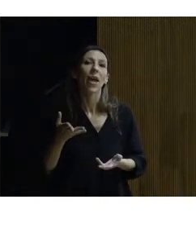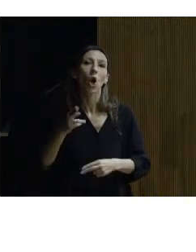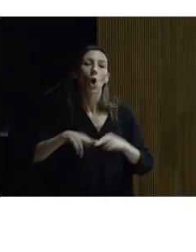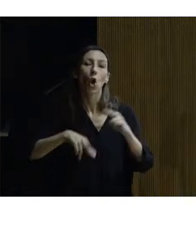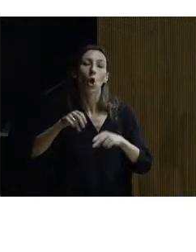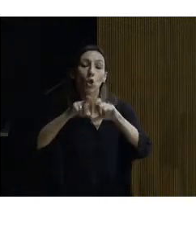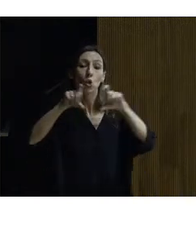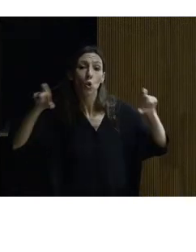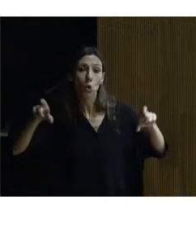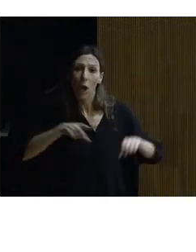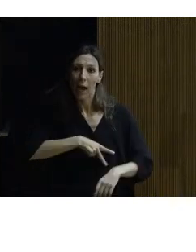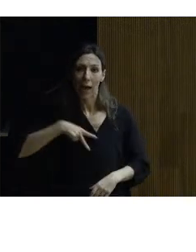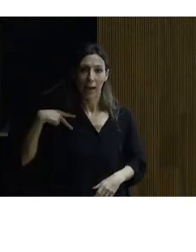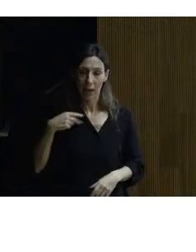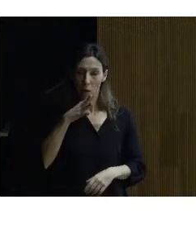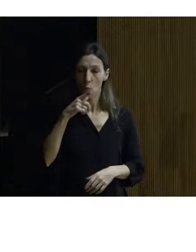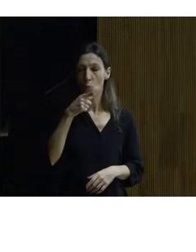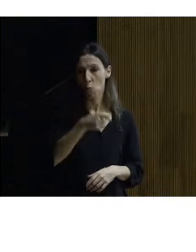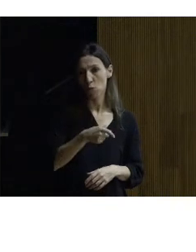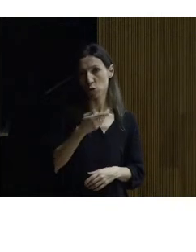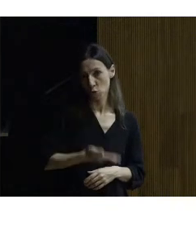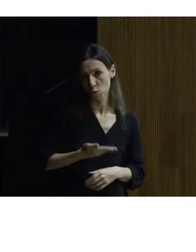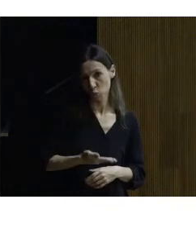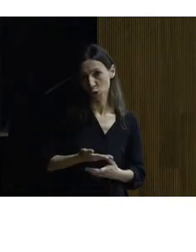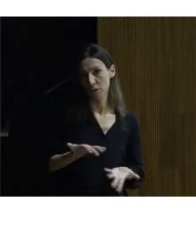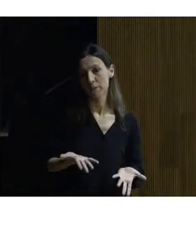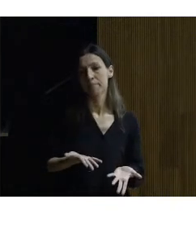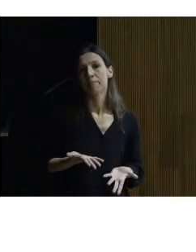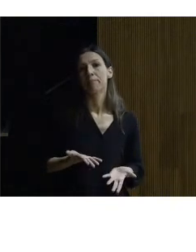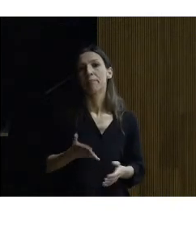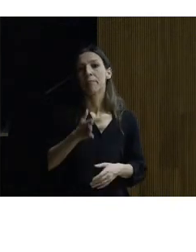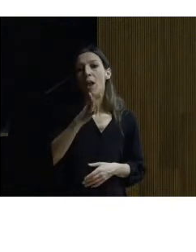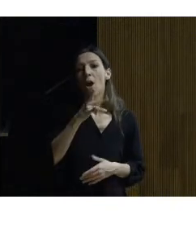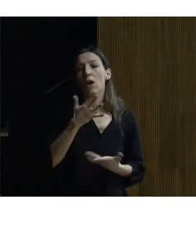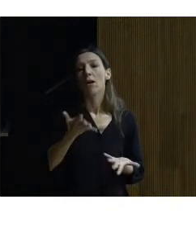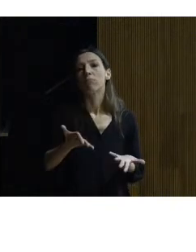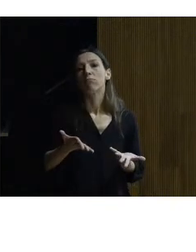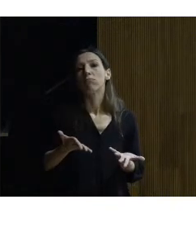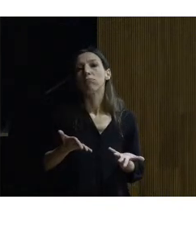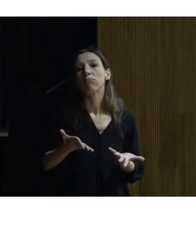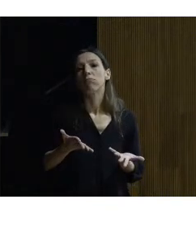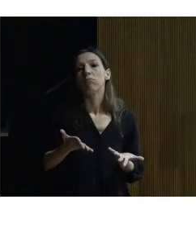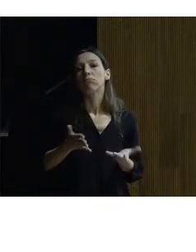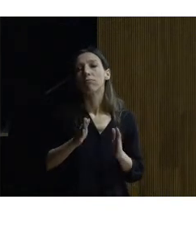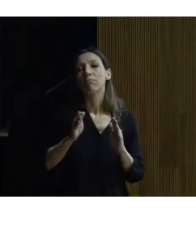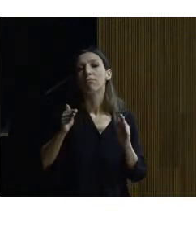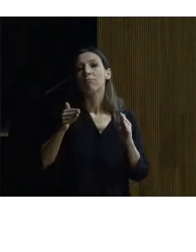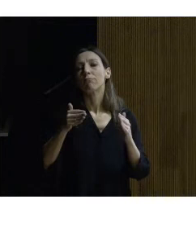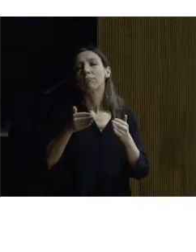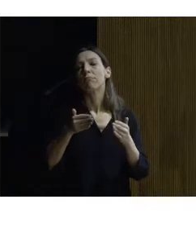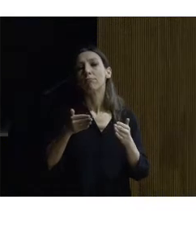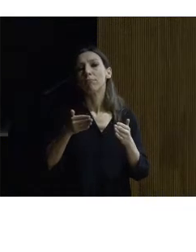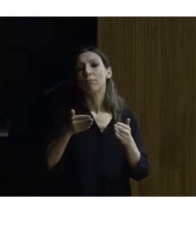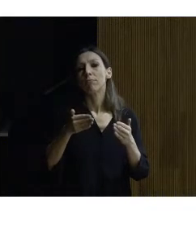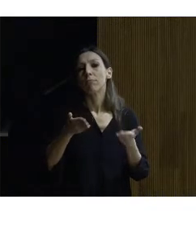importante recalcarlo vamos a ir no iba a decir a voleo porque me lo he pensado cual comestaba y cual no sería mentira pero vamos a